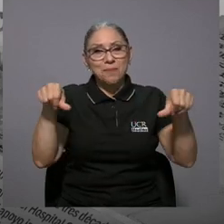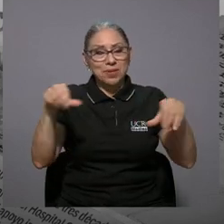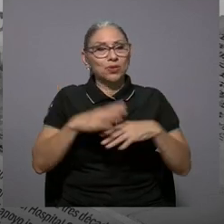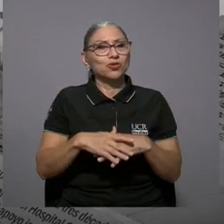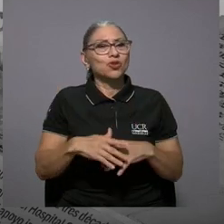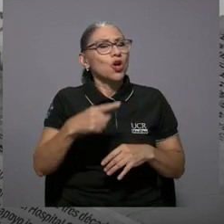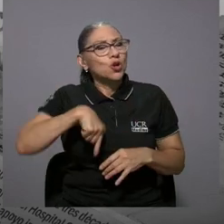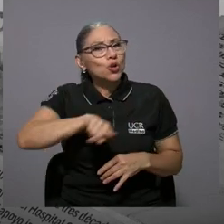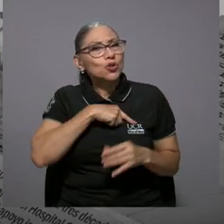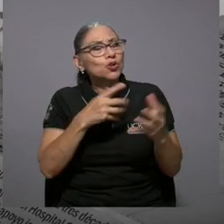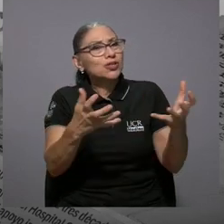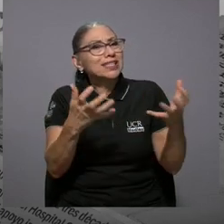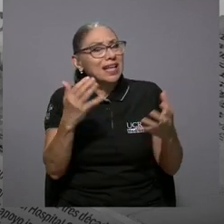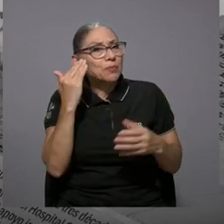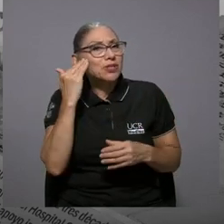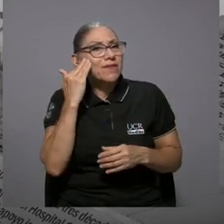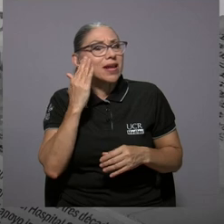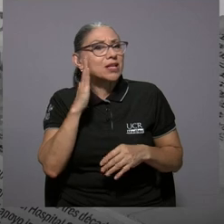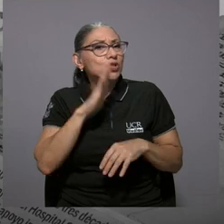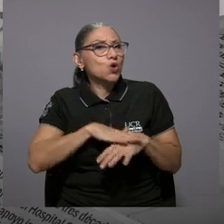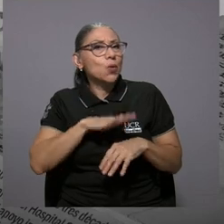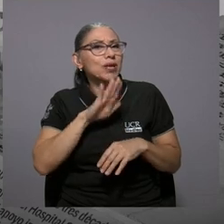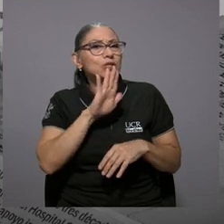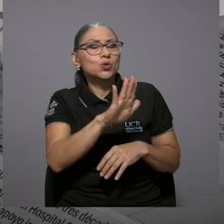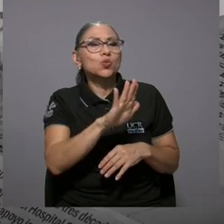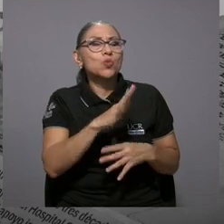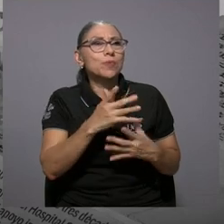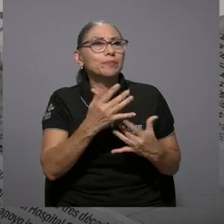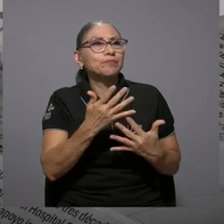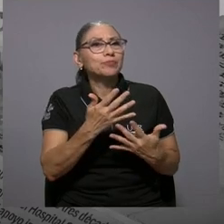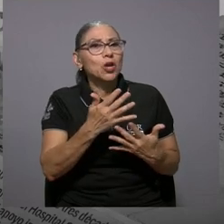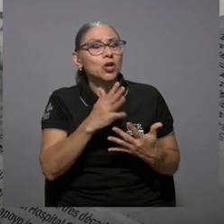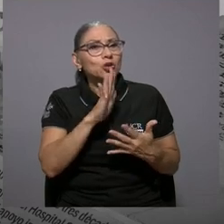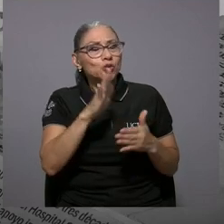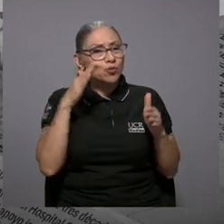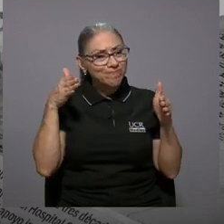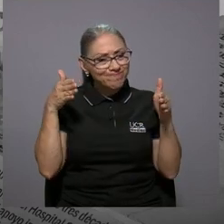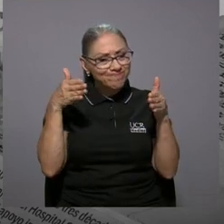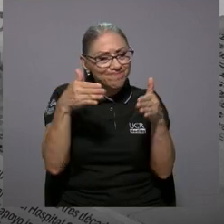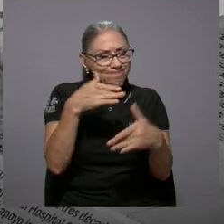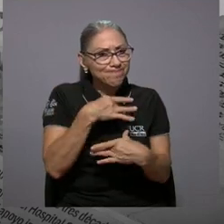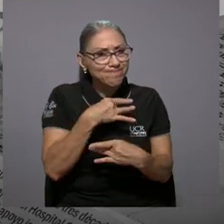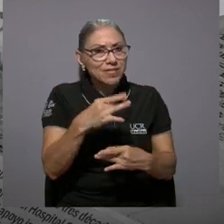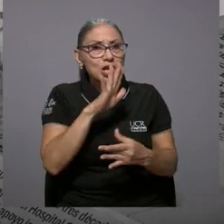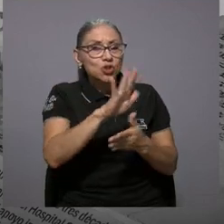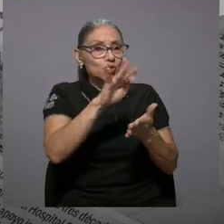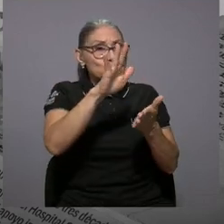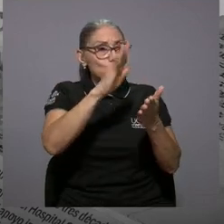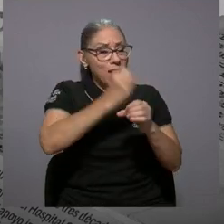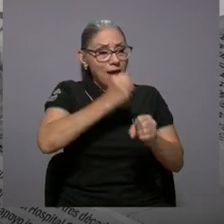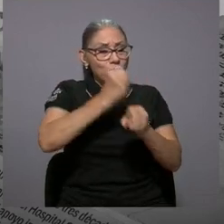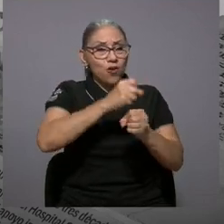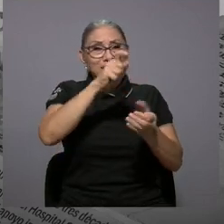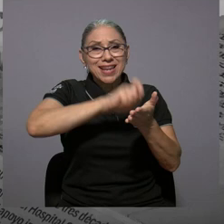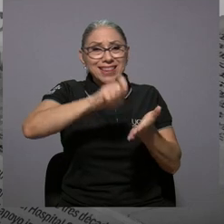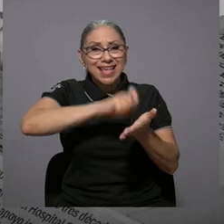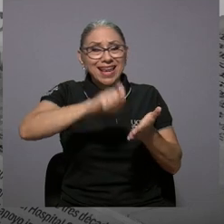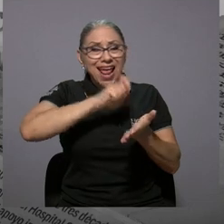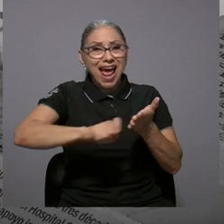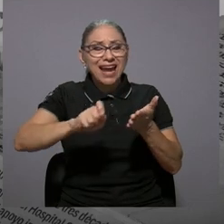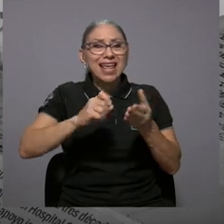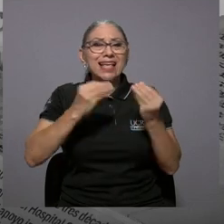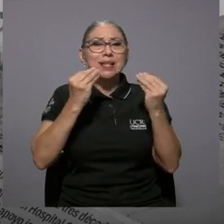Quisiéramos saber un poco de esa de su inclinación porque su labor